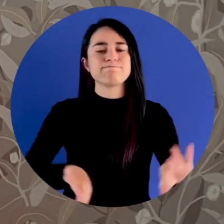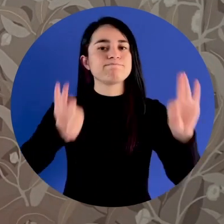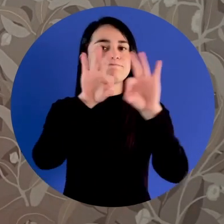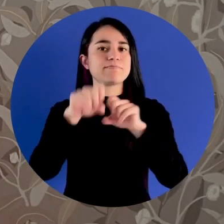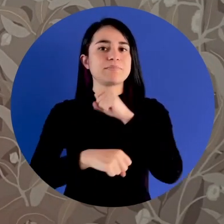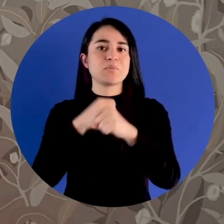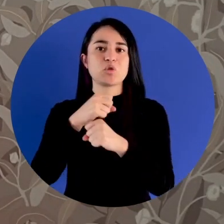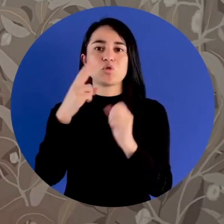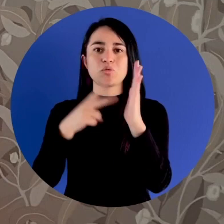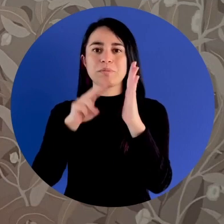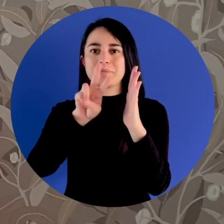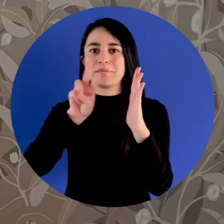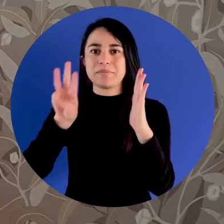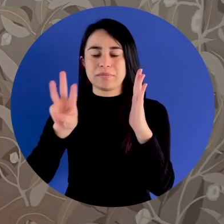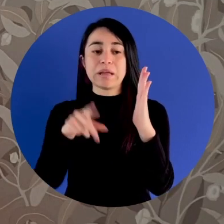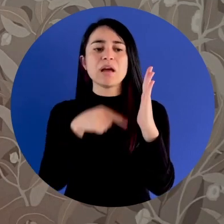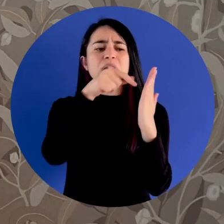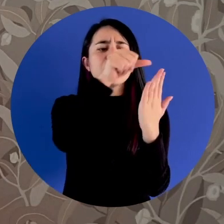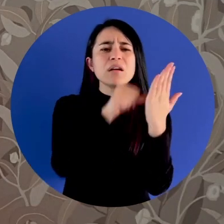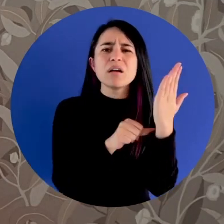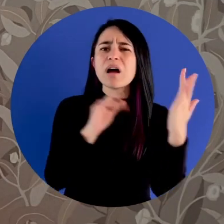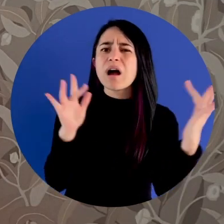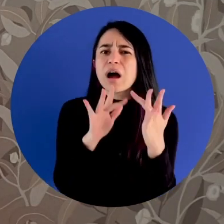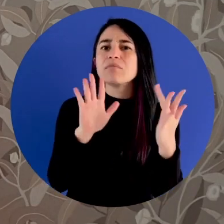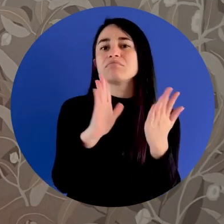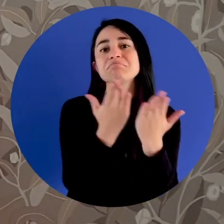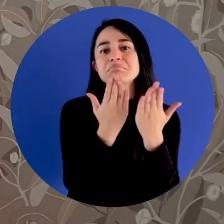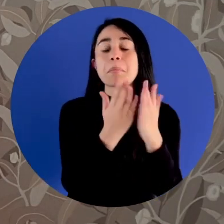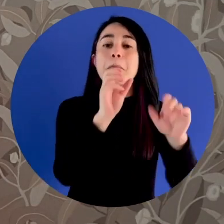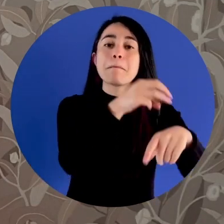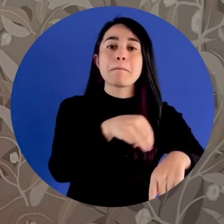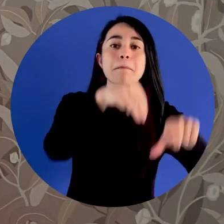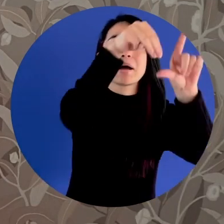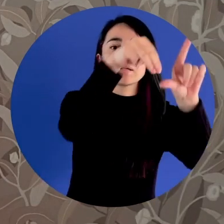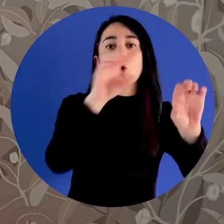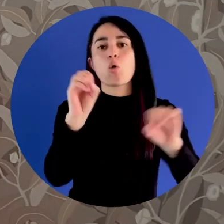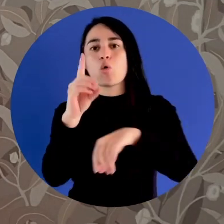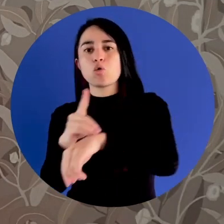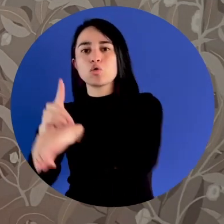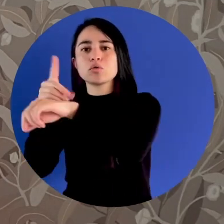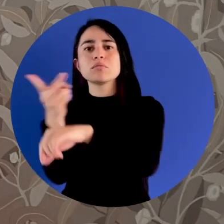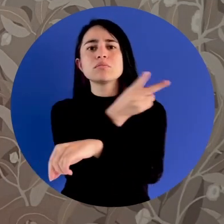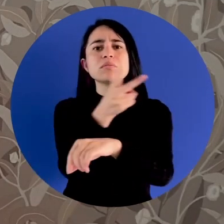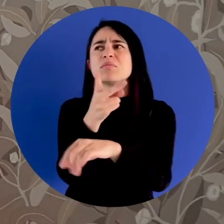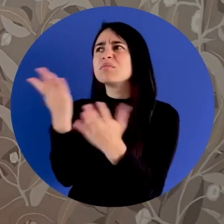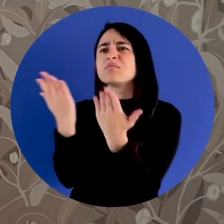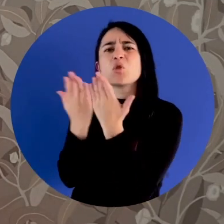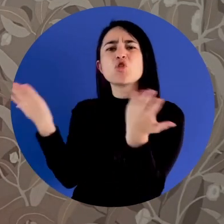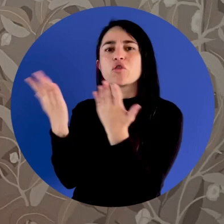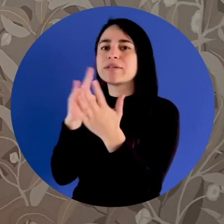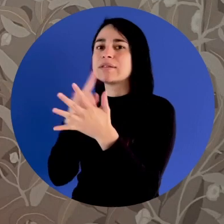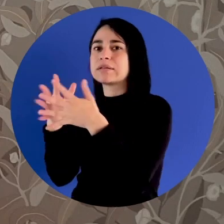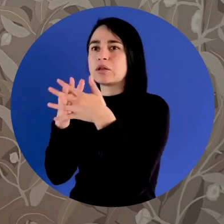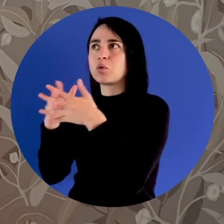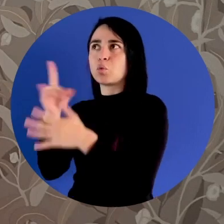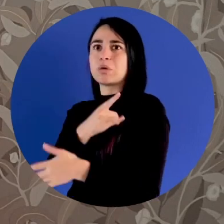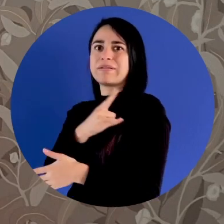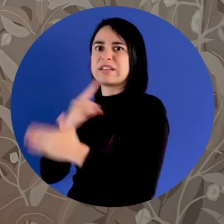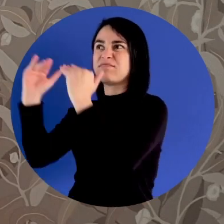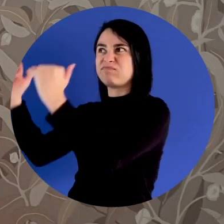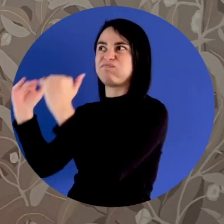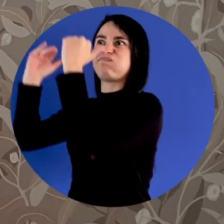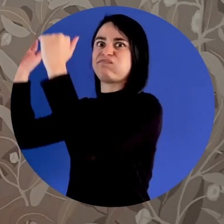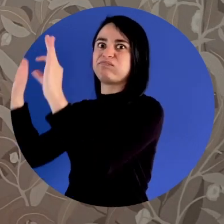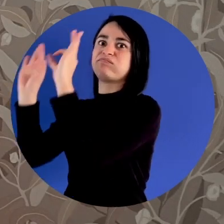de 2023. Nuestro programa para becas de maestría o doctorado en las mejores universidades de los Estados Unidos. Este